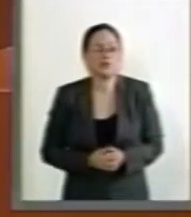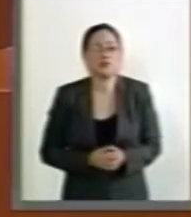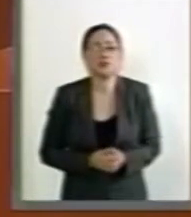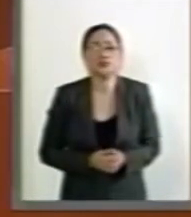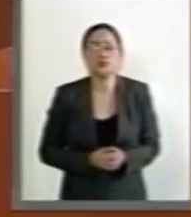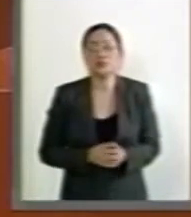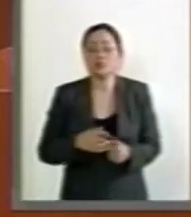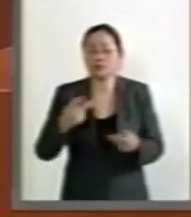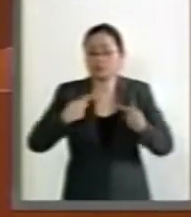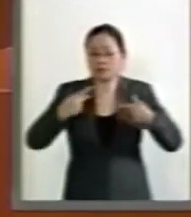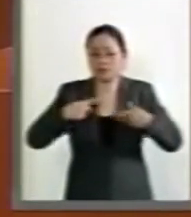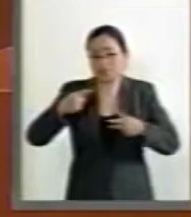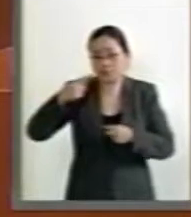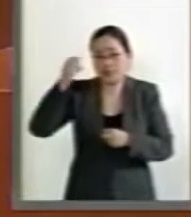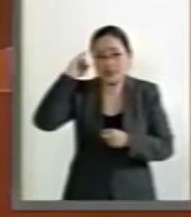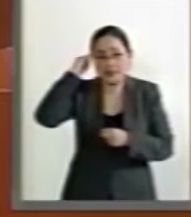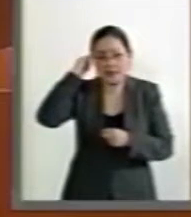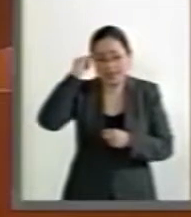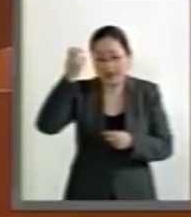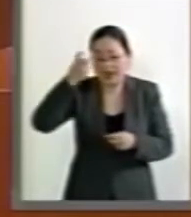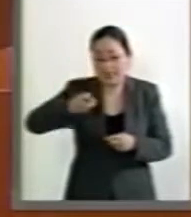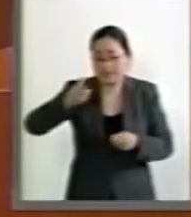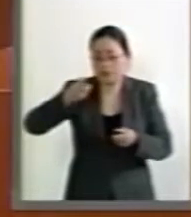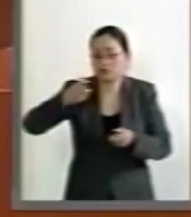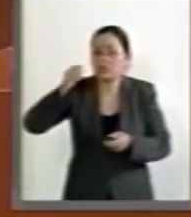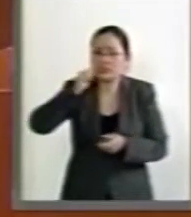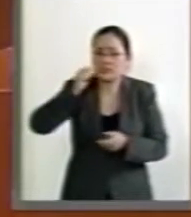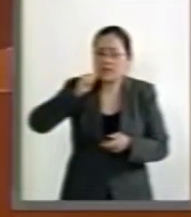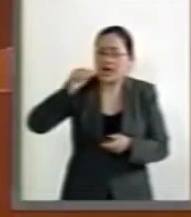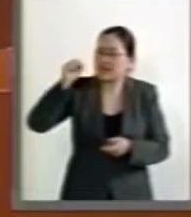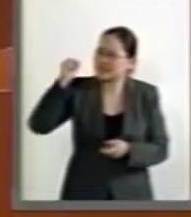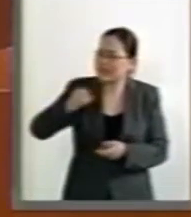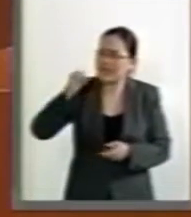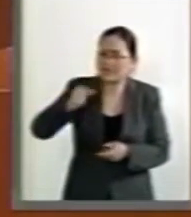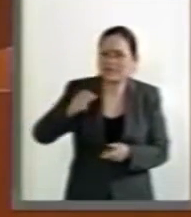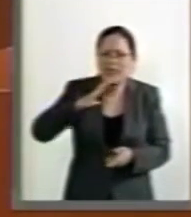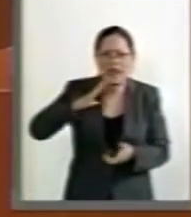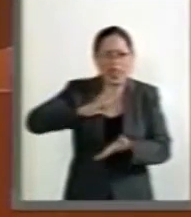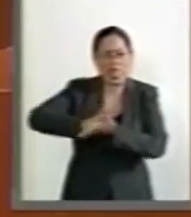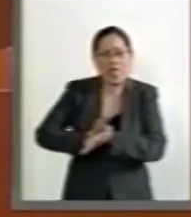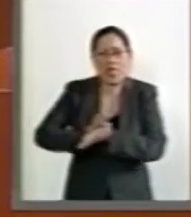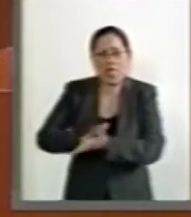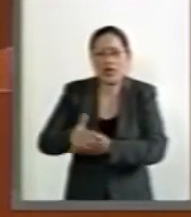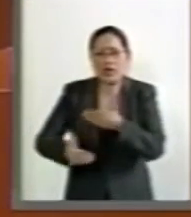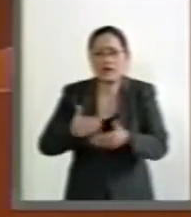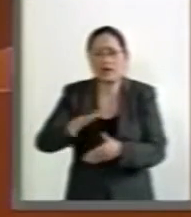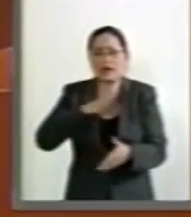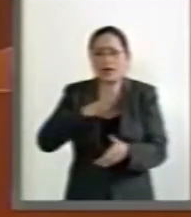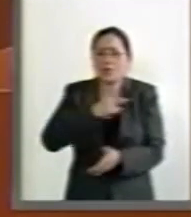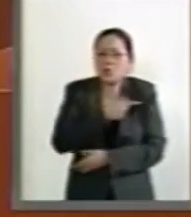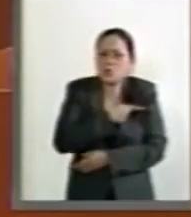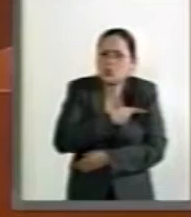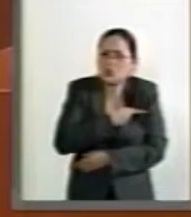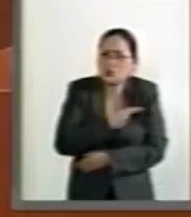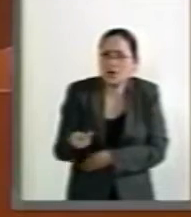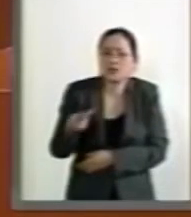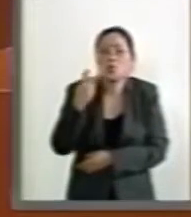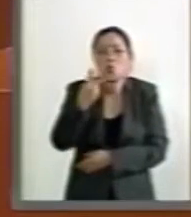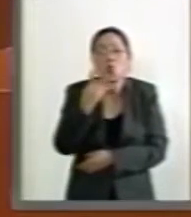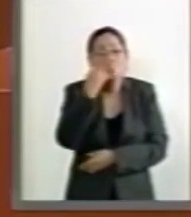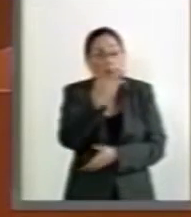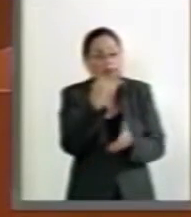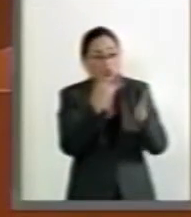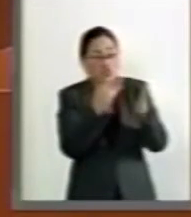población indígena, que históricamente ha sido marginada, hoy cuenta con una tasa de pobreza extrema cuatro